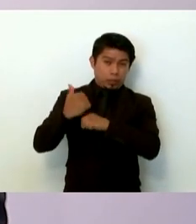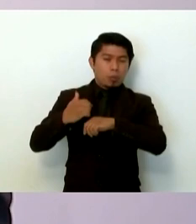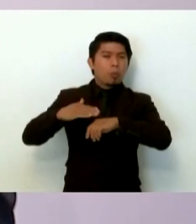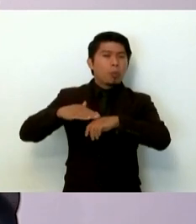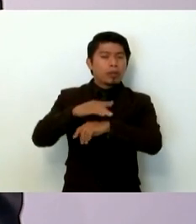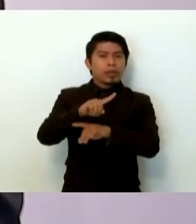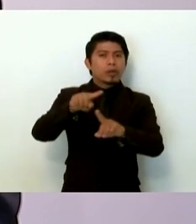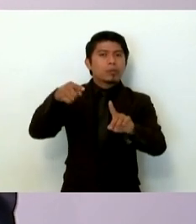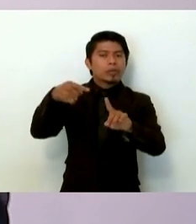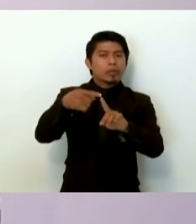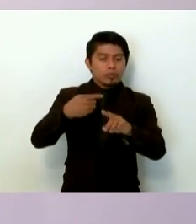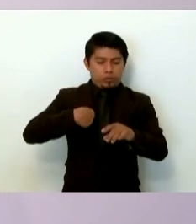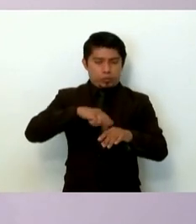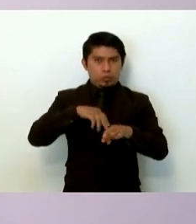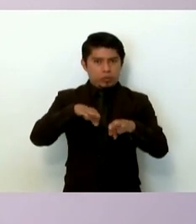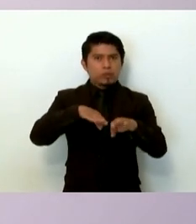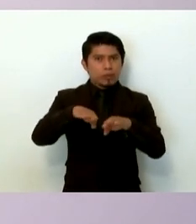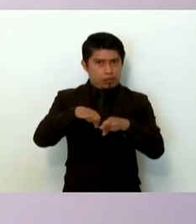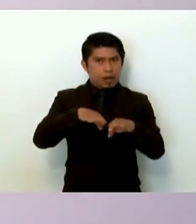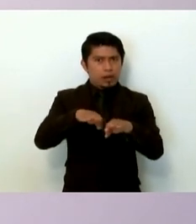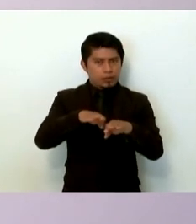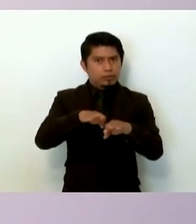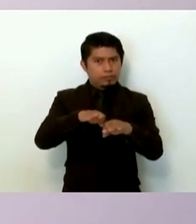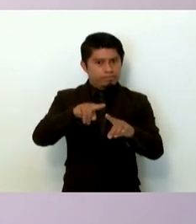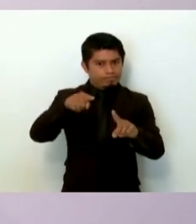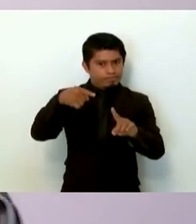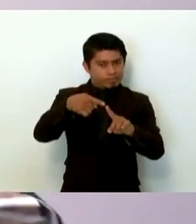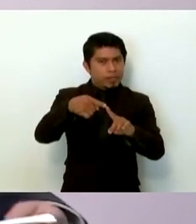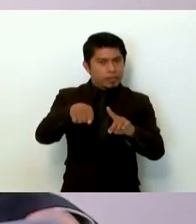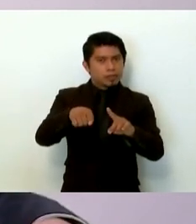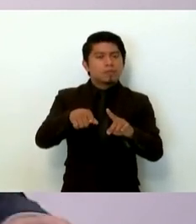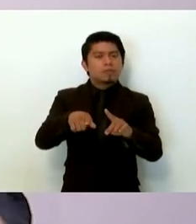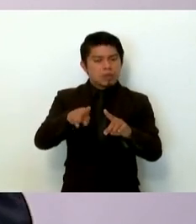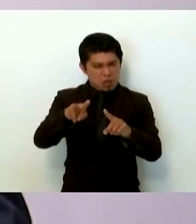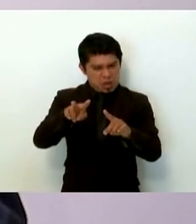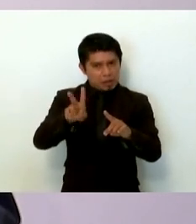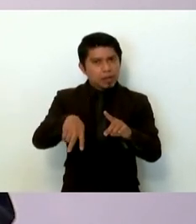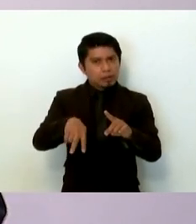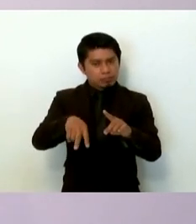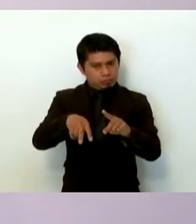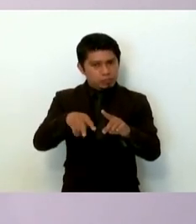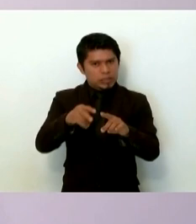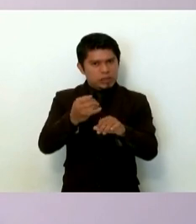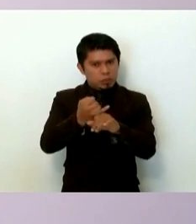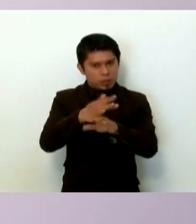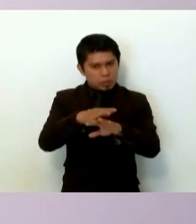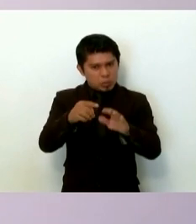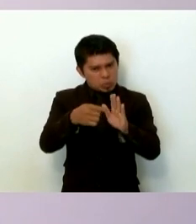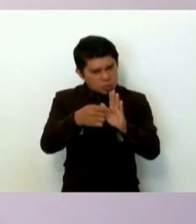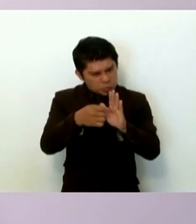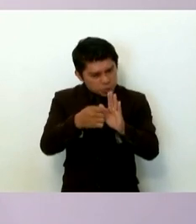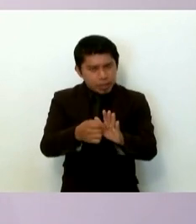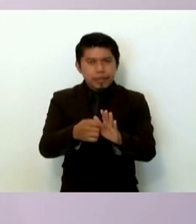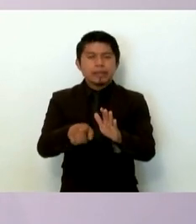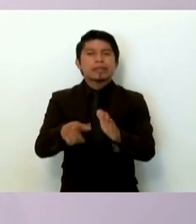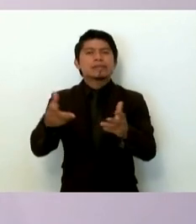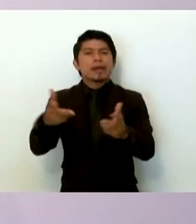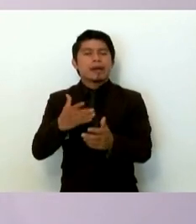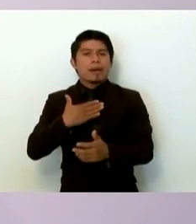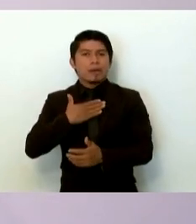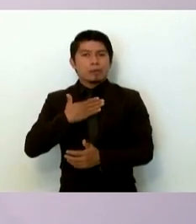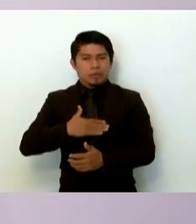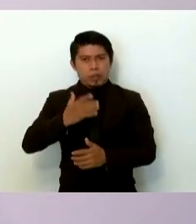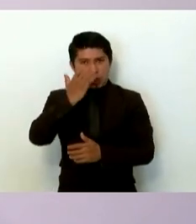el objetivo de nuestro trabajo es conocer la verdad, que se haga justicia, y conocer